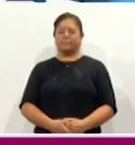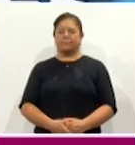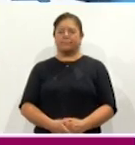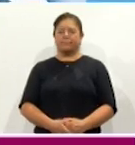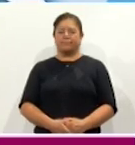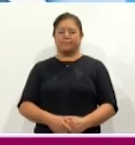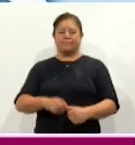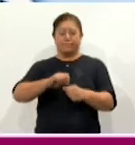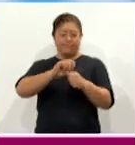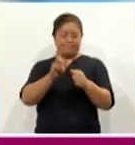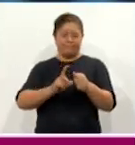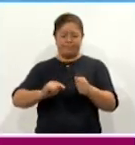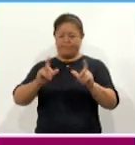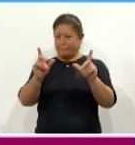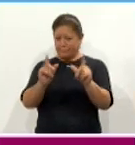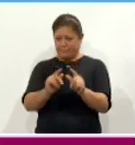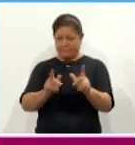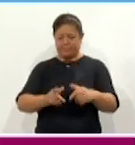Breves nacionales.